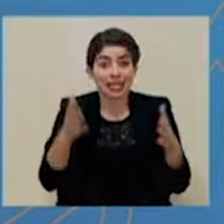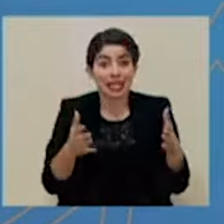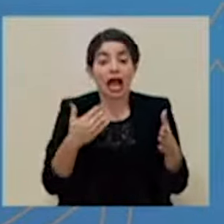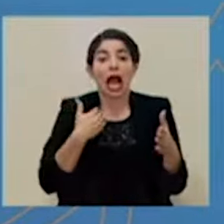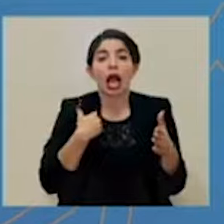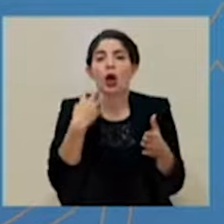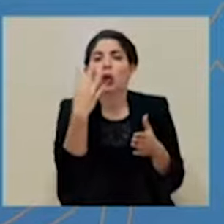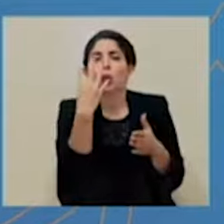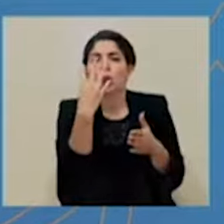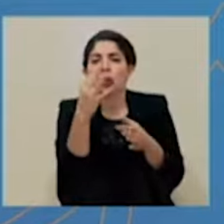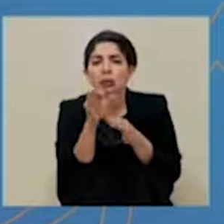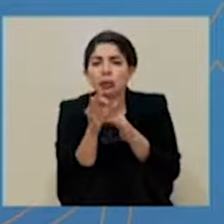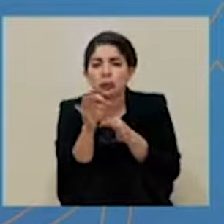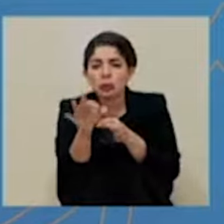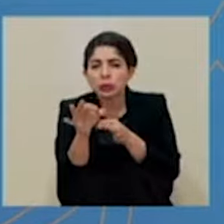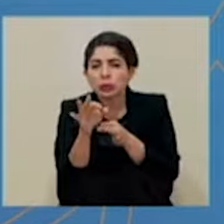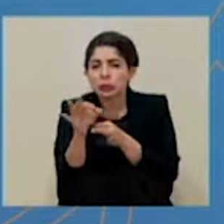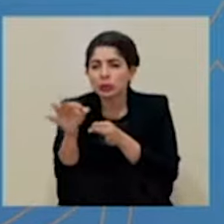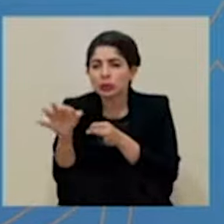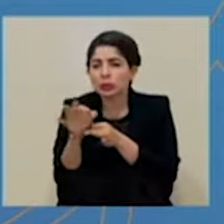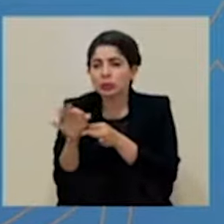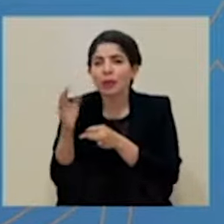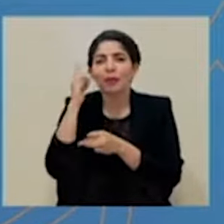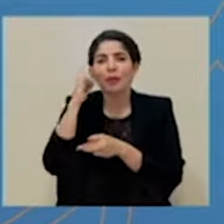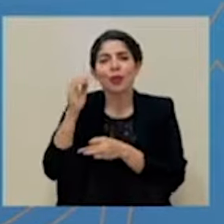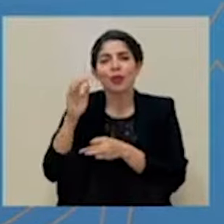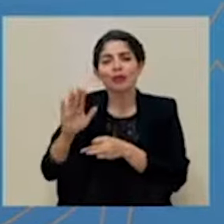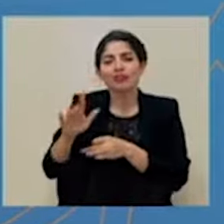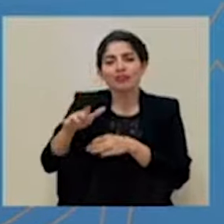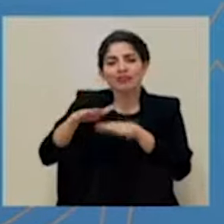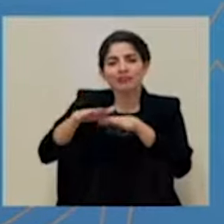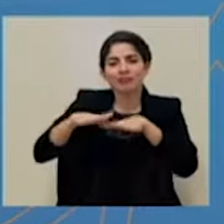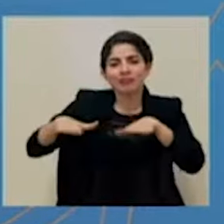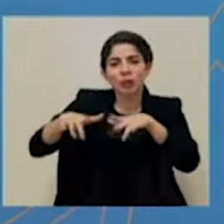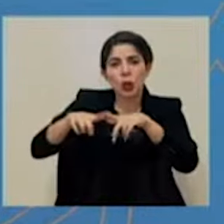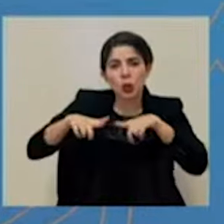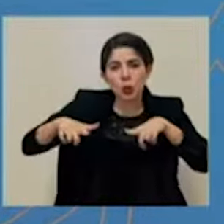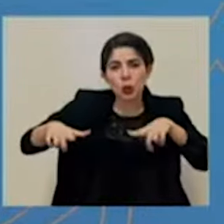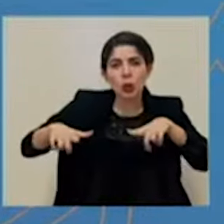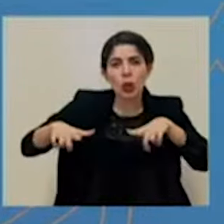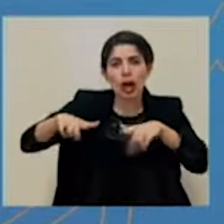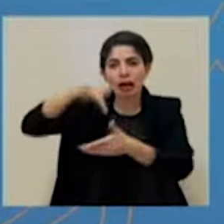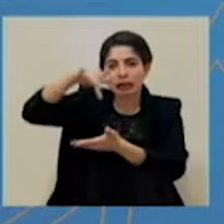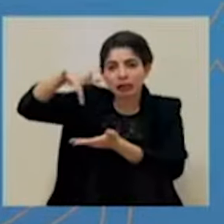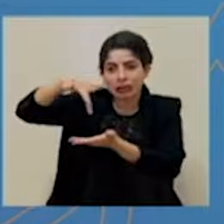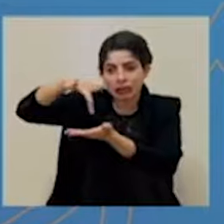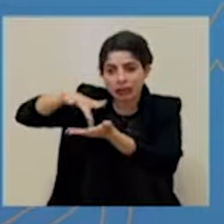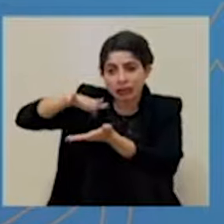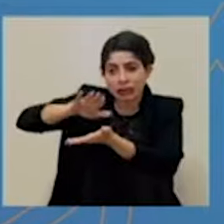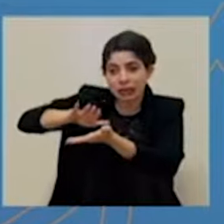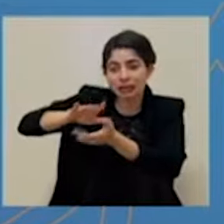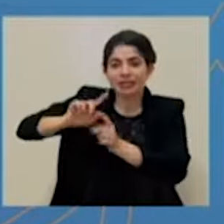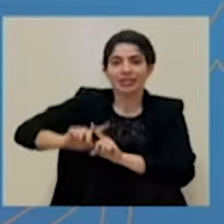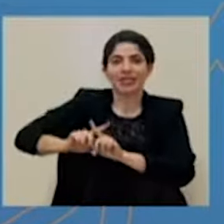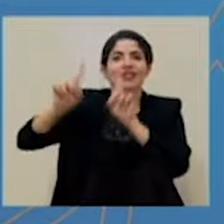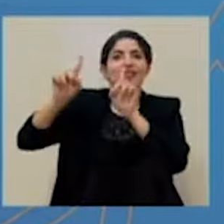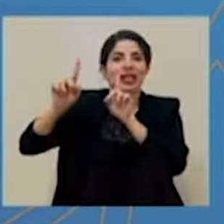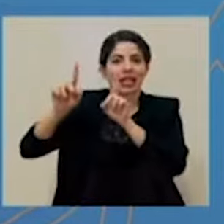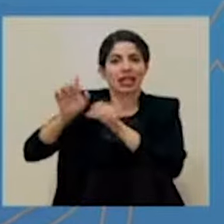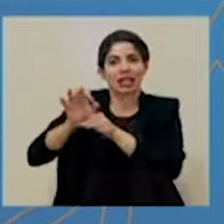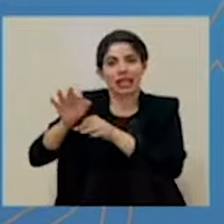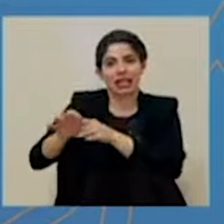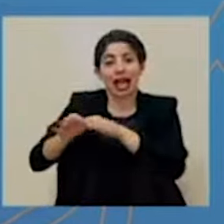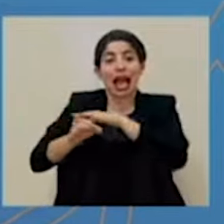distritos que por sus condiciones geográficas, por su ubicación, mantienen una condición diferenciada de